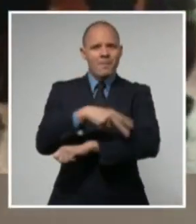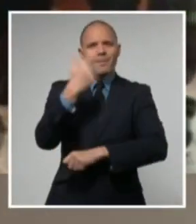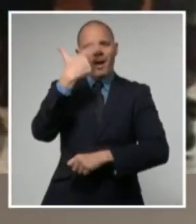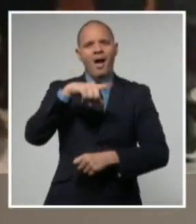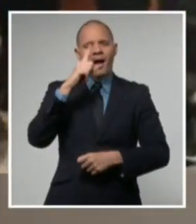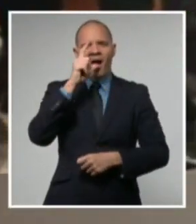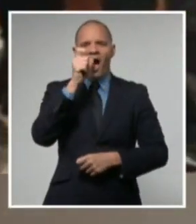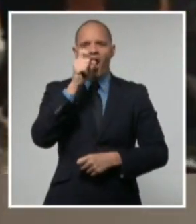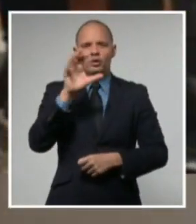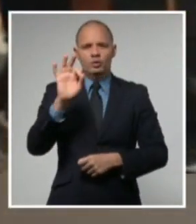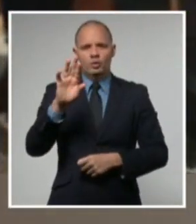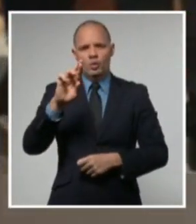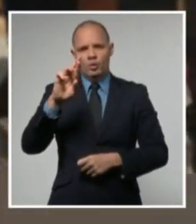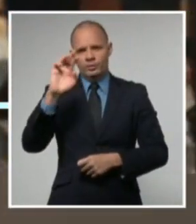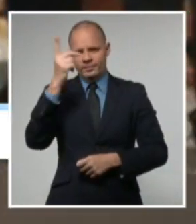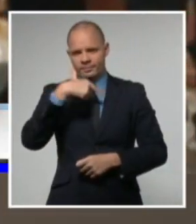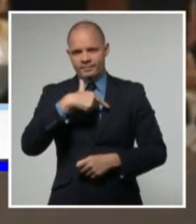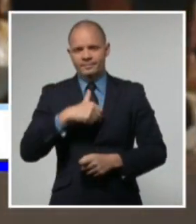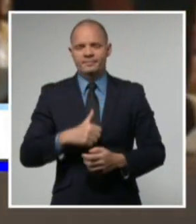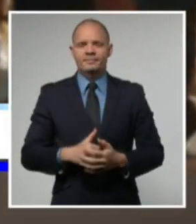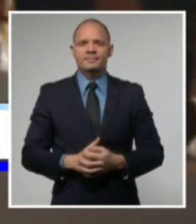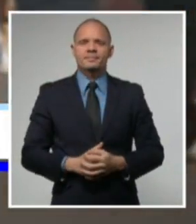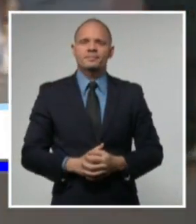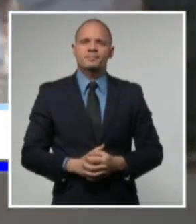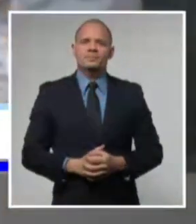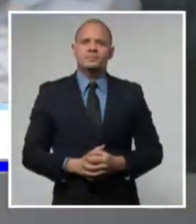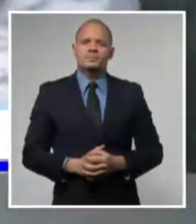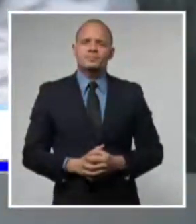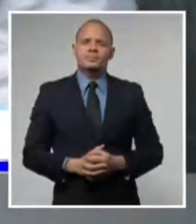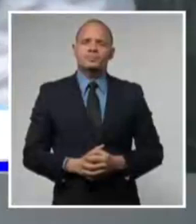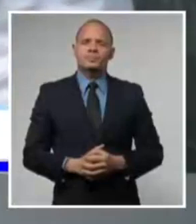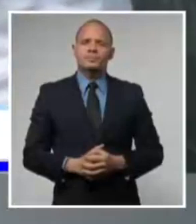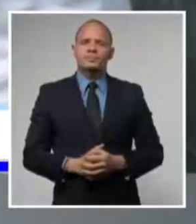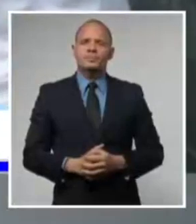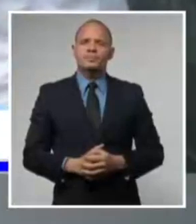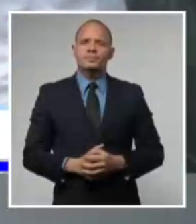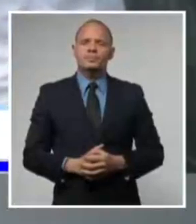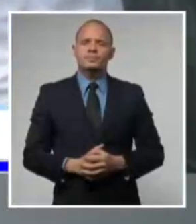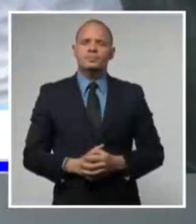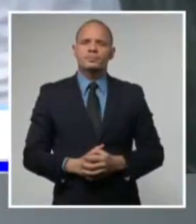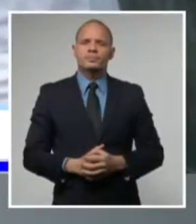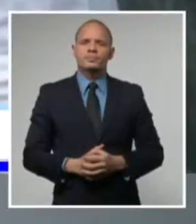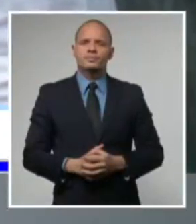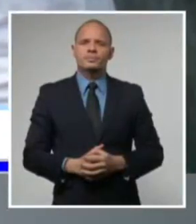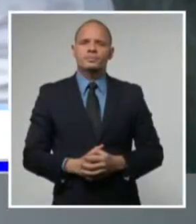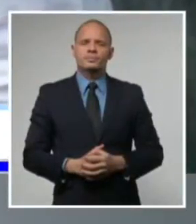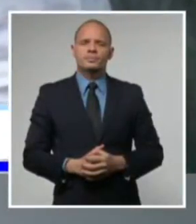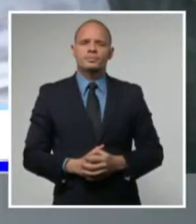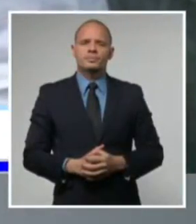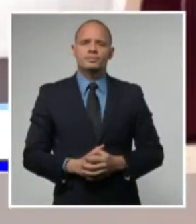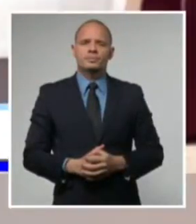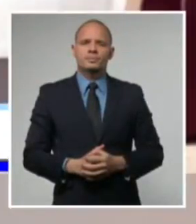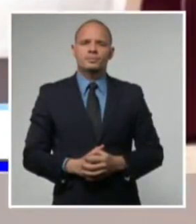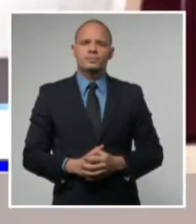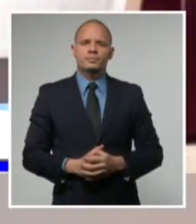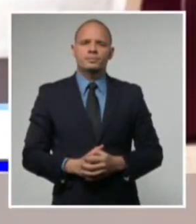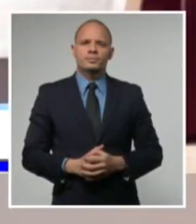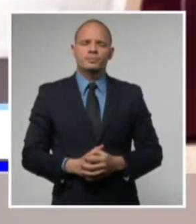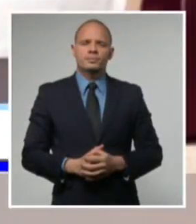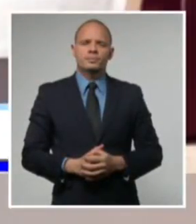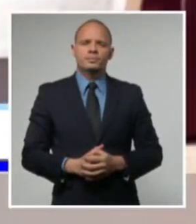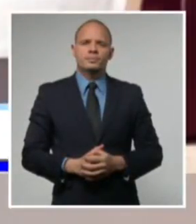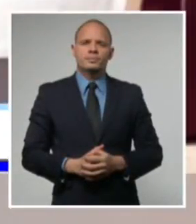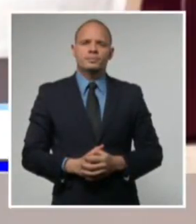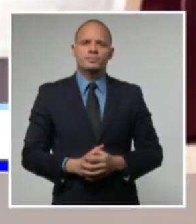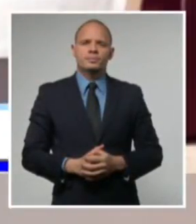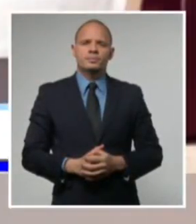El precepto martiano de que patria es humanidad constituye un principio inalienable de la medicina cubana que ponen muy en